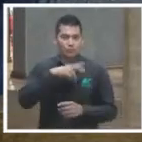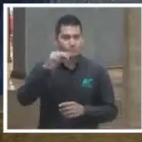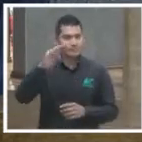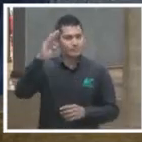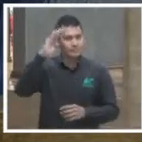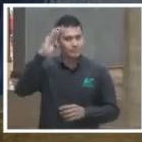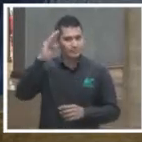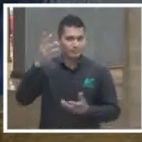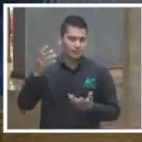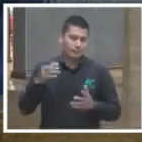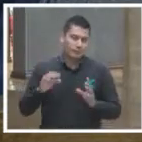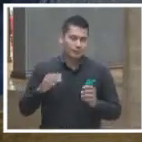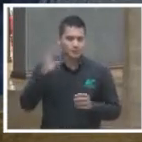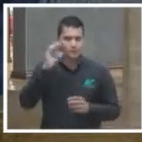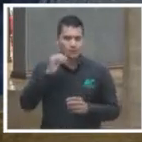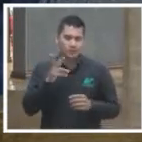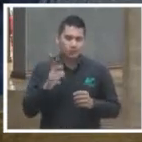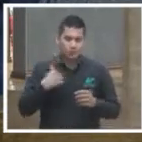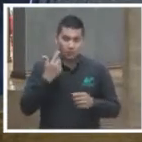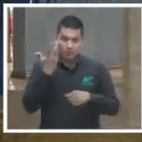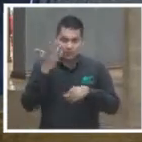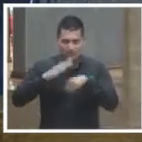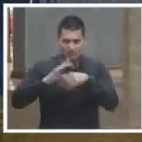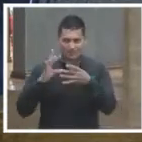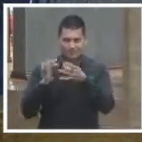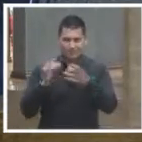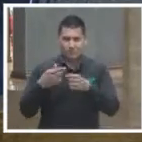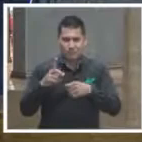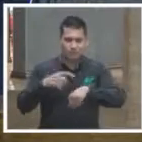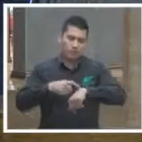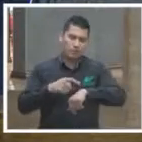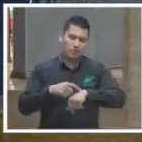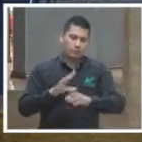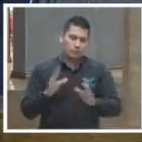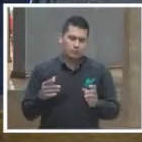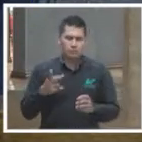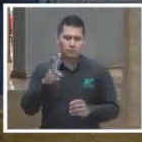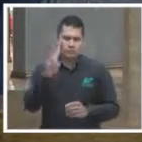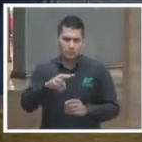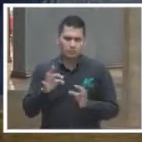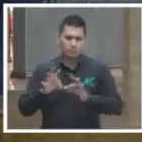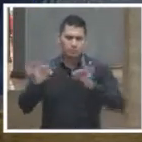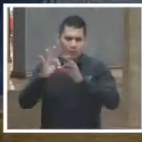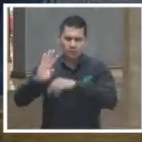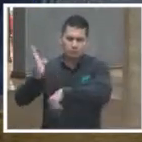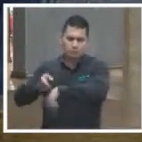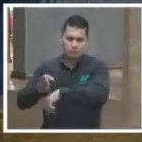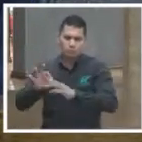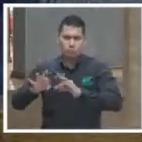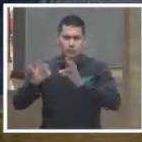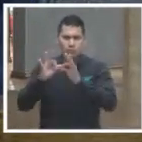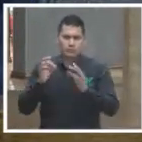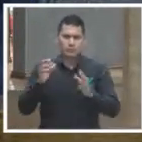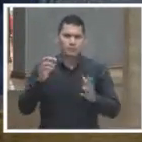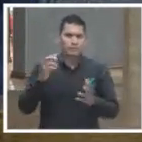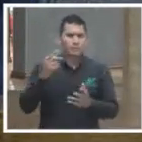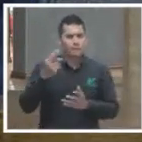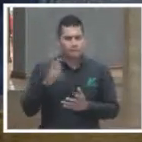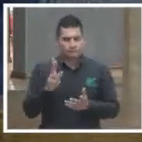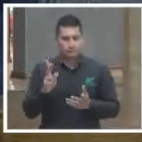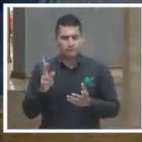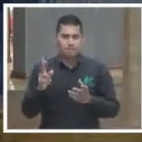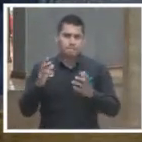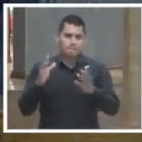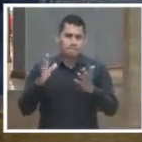no me voy a abundar por cuestiones de tiempo, por supuesto que es importantísimo la sanción, y también nada más, muy coloquialmente